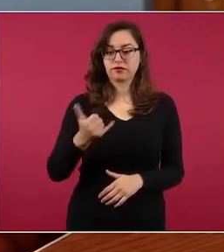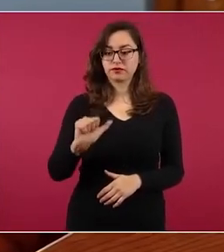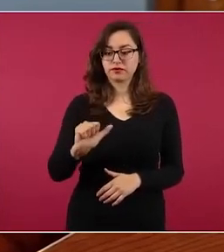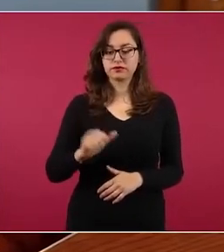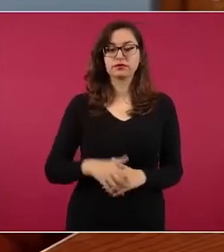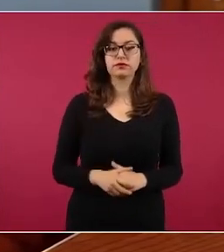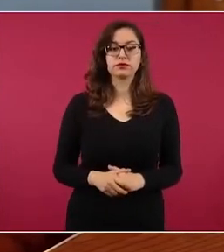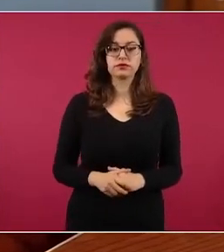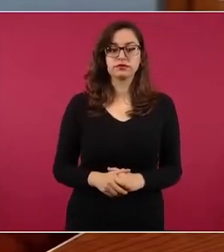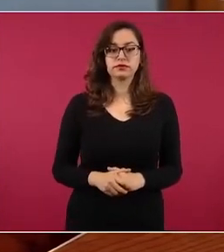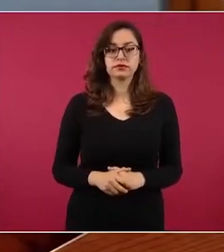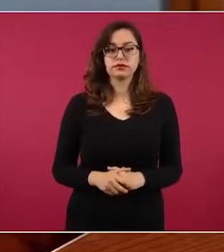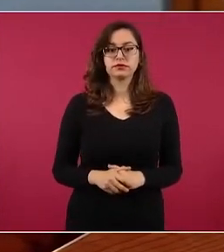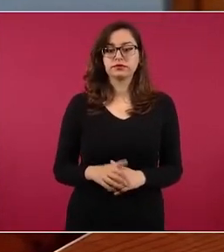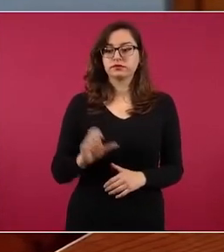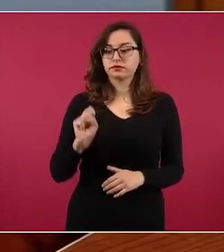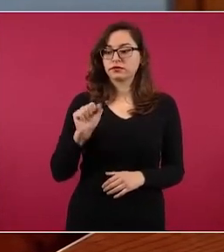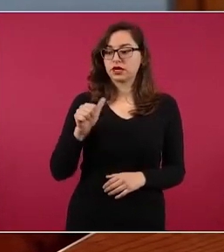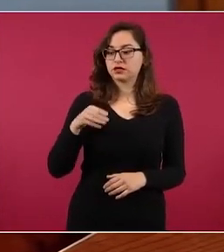Samuel García.